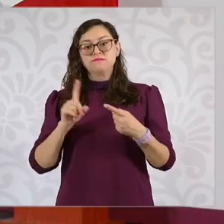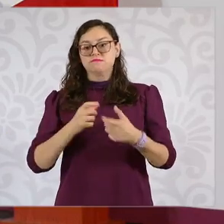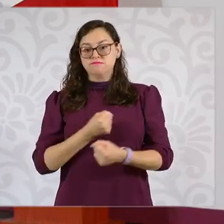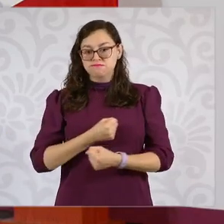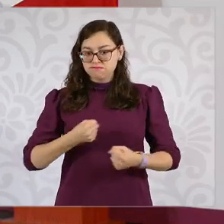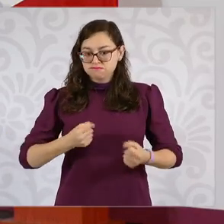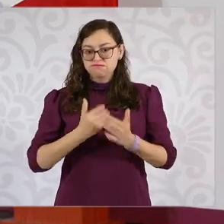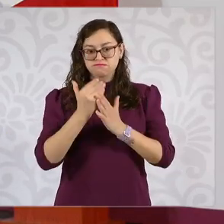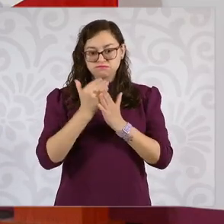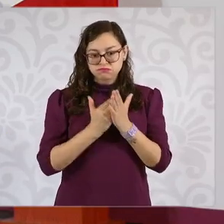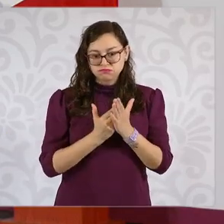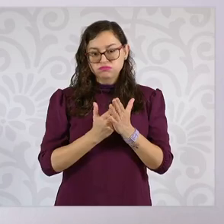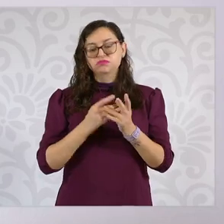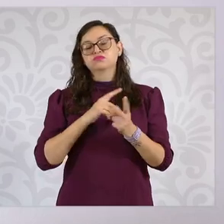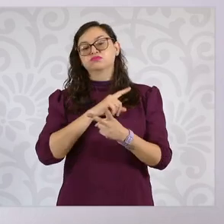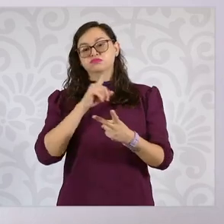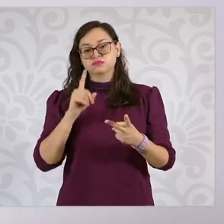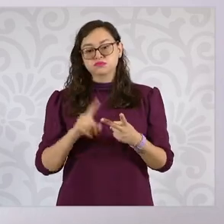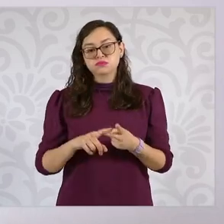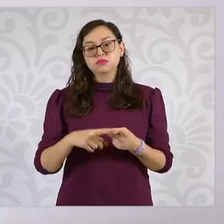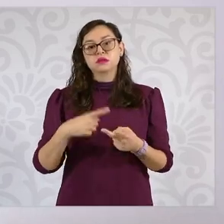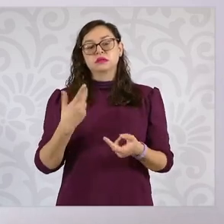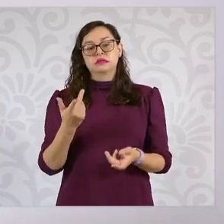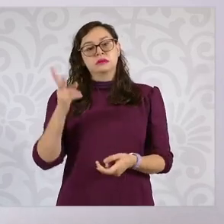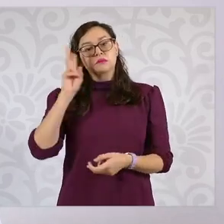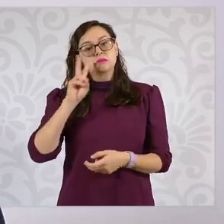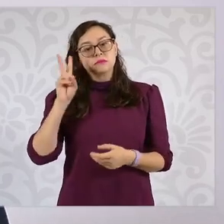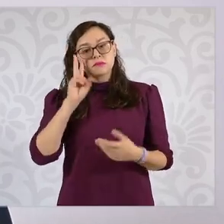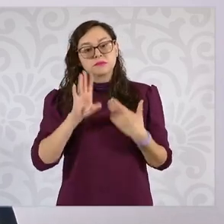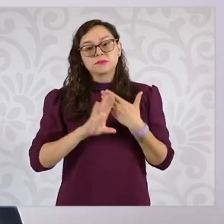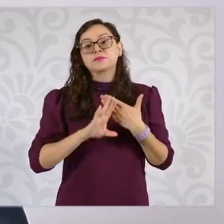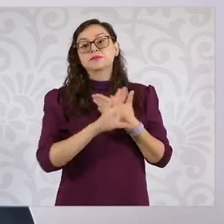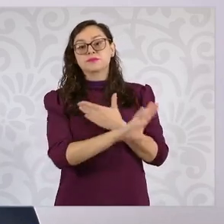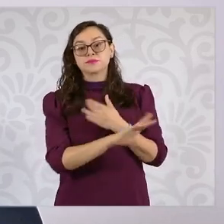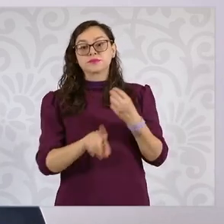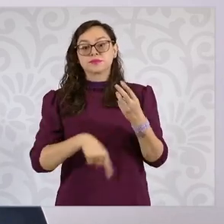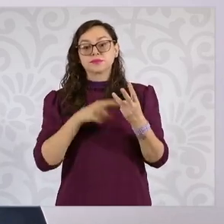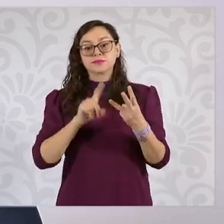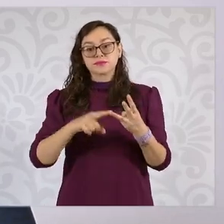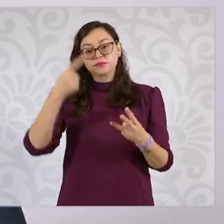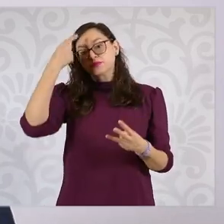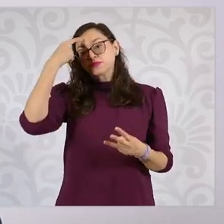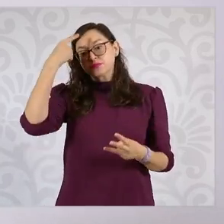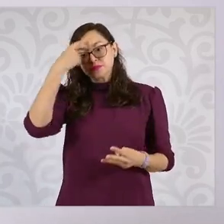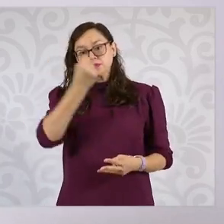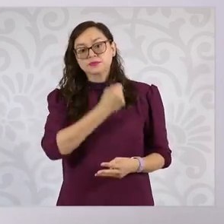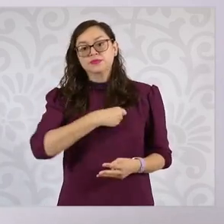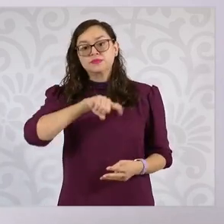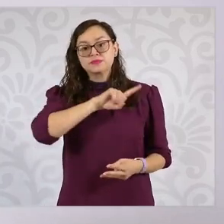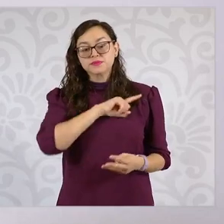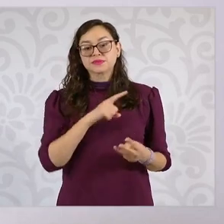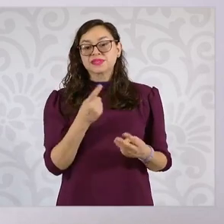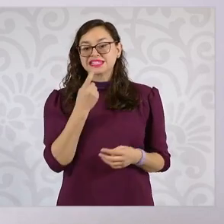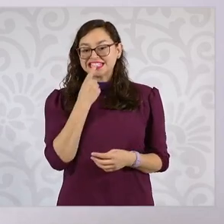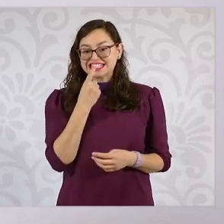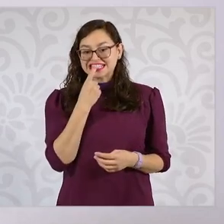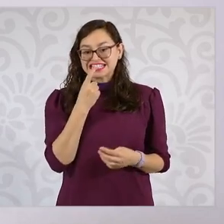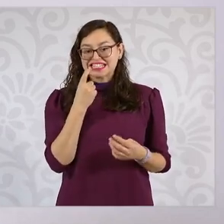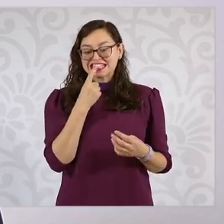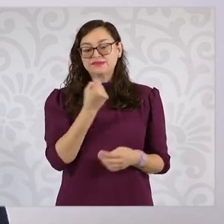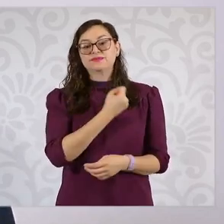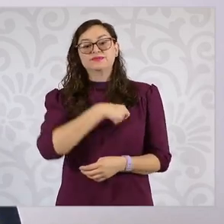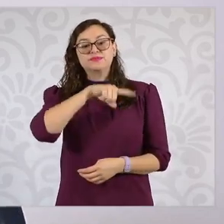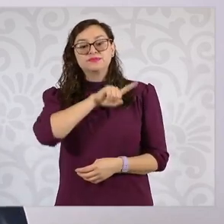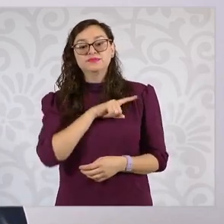obesidad, el sobrepeso, la prevención de las adicciones, la salud mental, la salud vocal, la salud visual